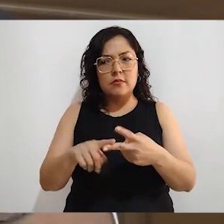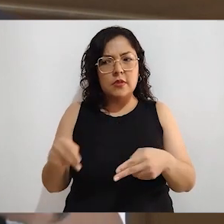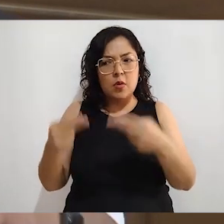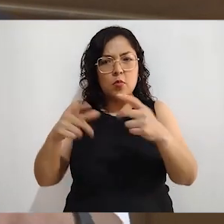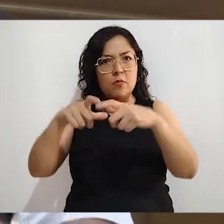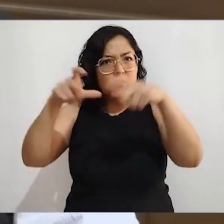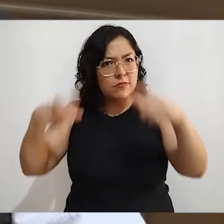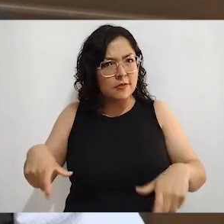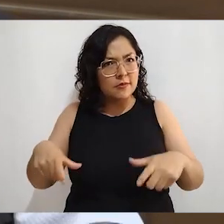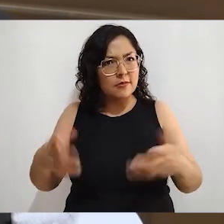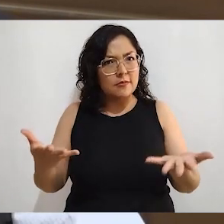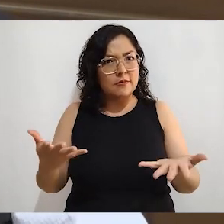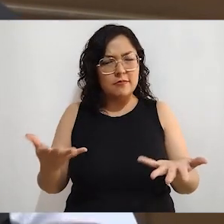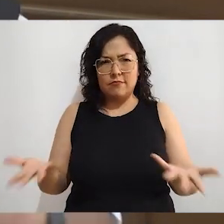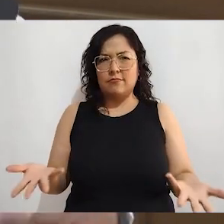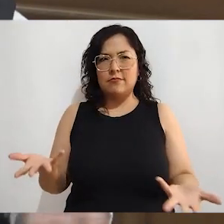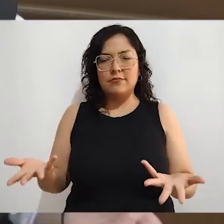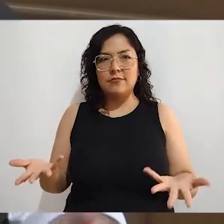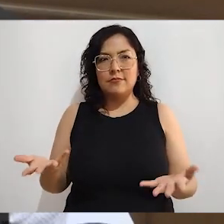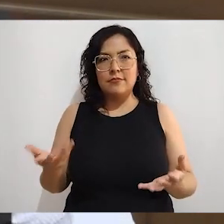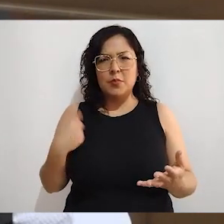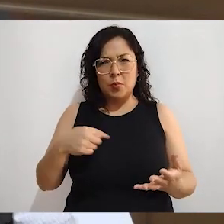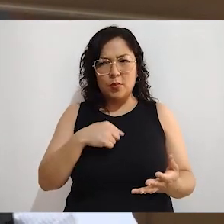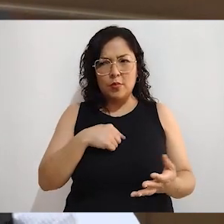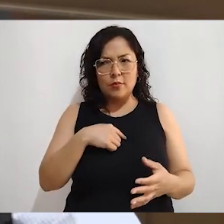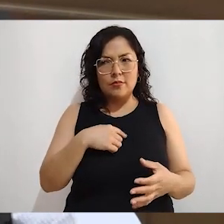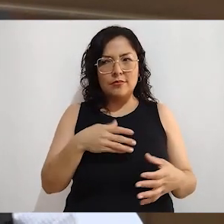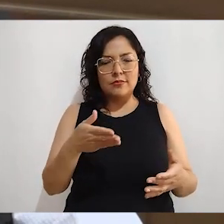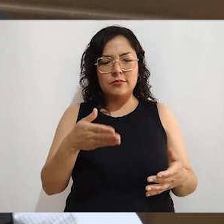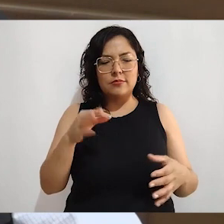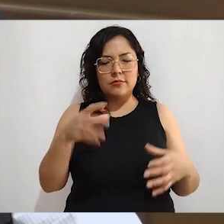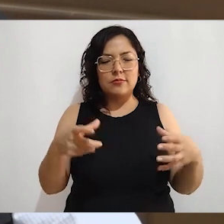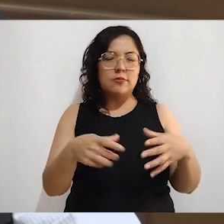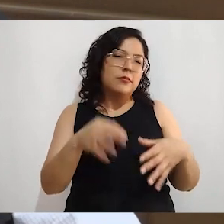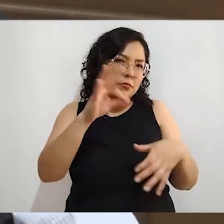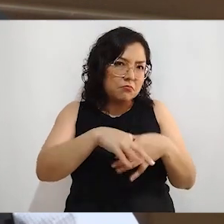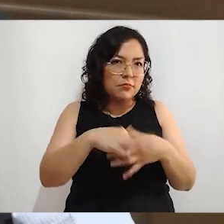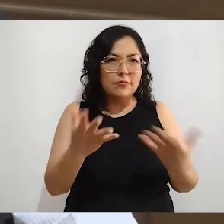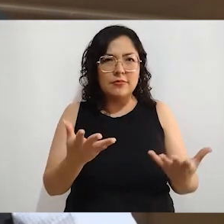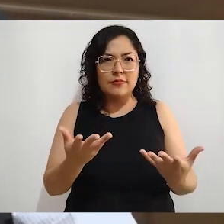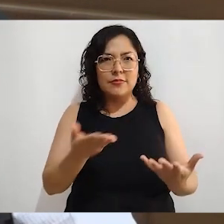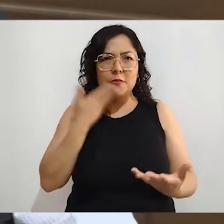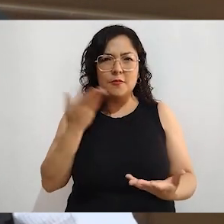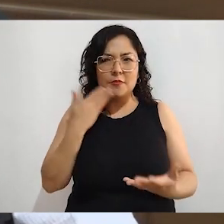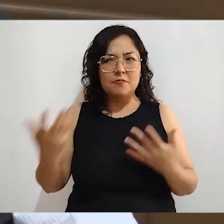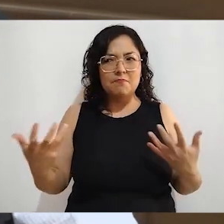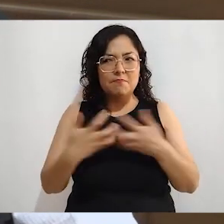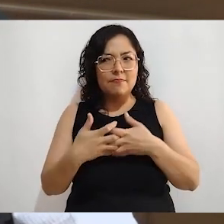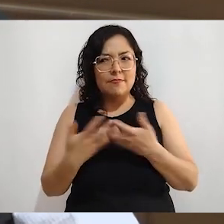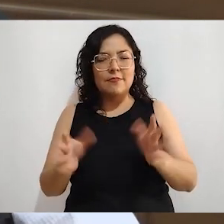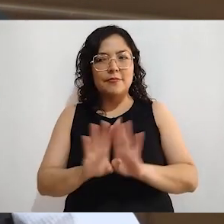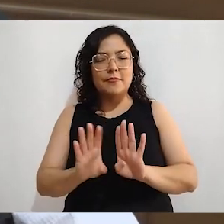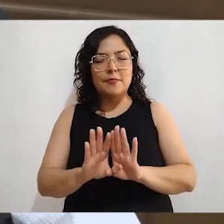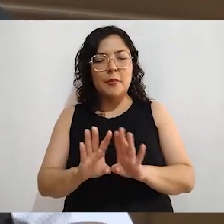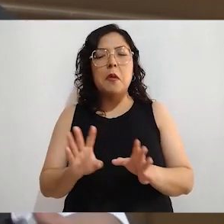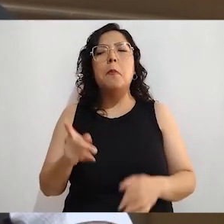automático relacionado con lo que hacemos nosotros en las cuestiones electorales todos los días, fue muy interesante ver que